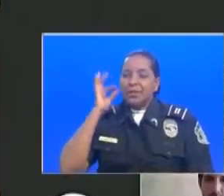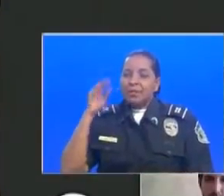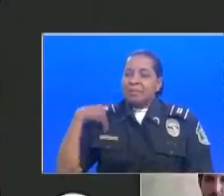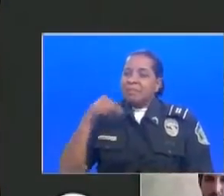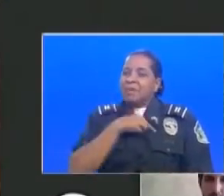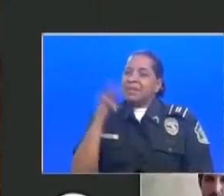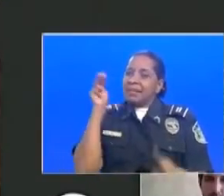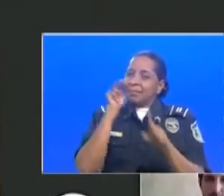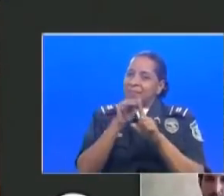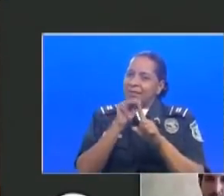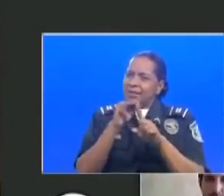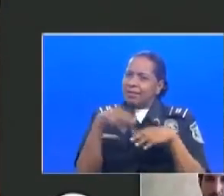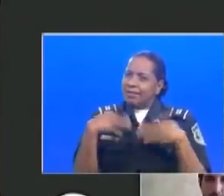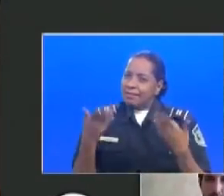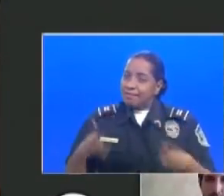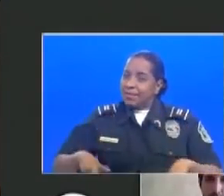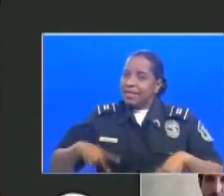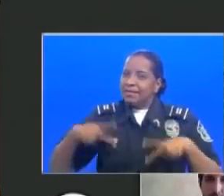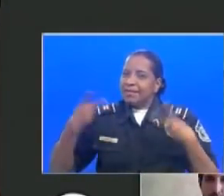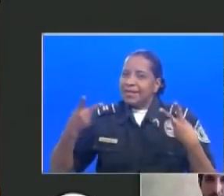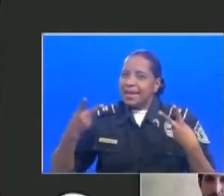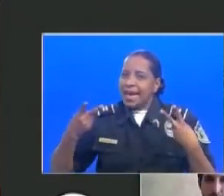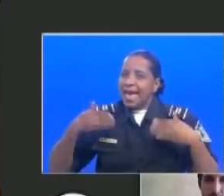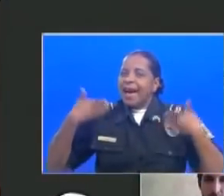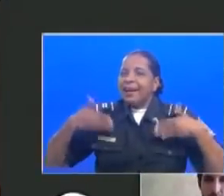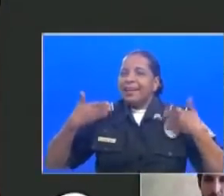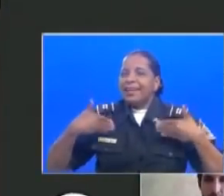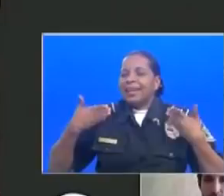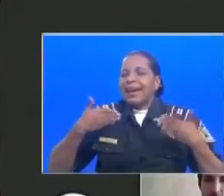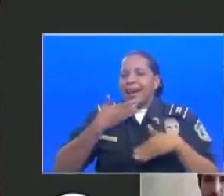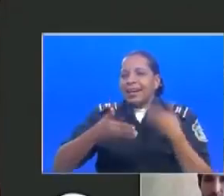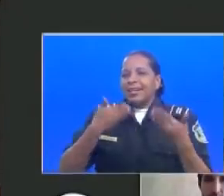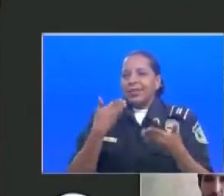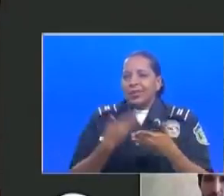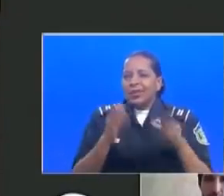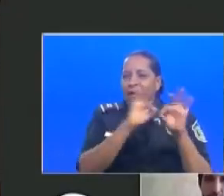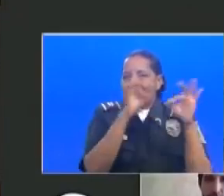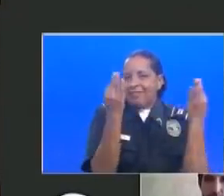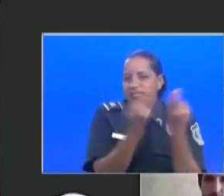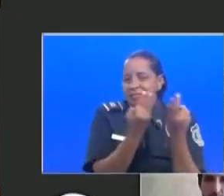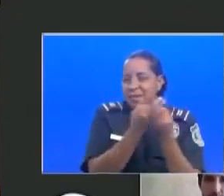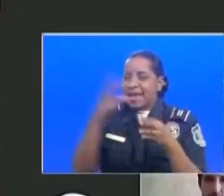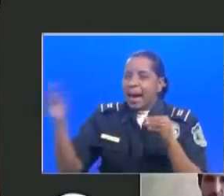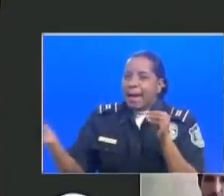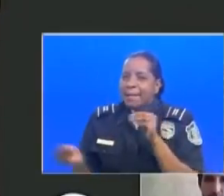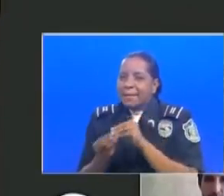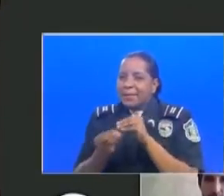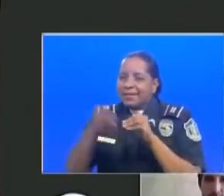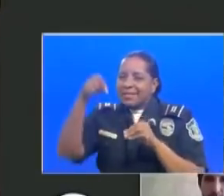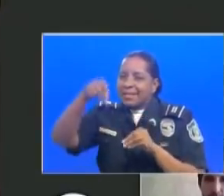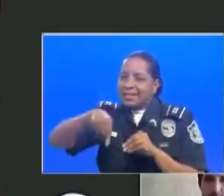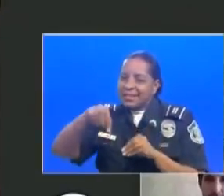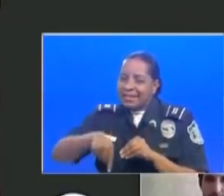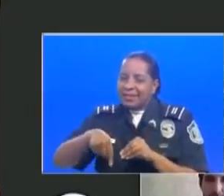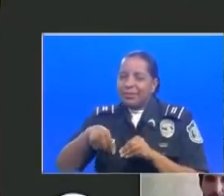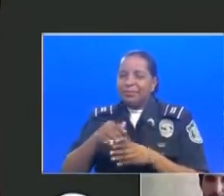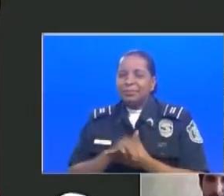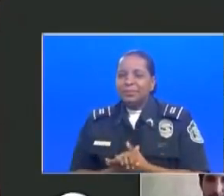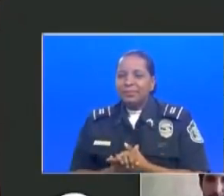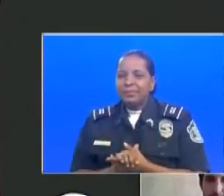de vida es alegrar familia. Y yo creo que más en estos momentos